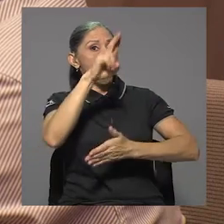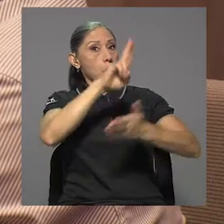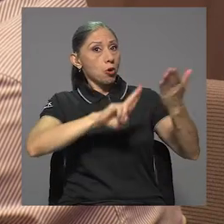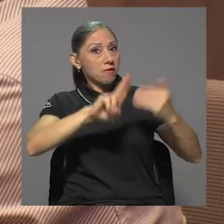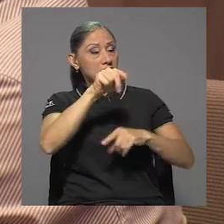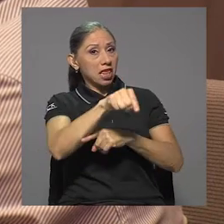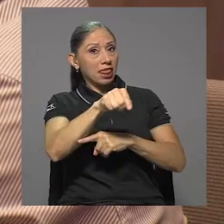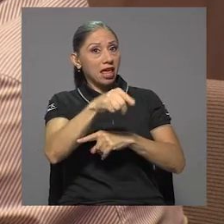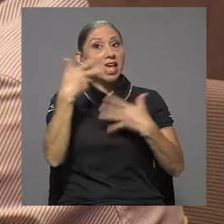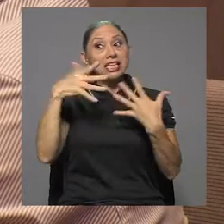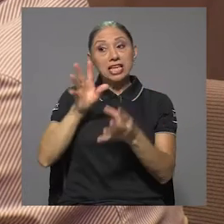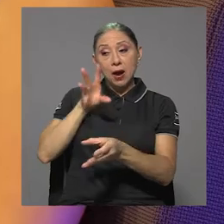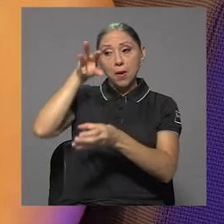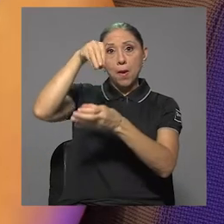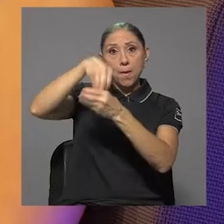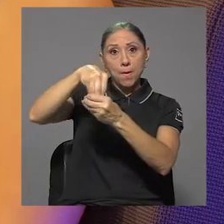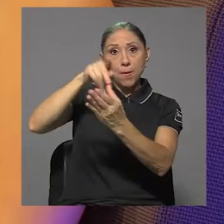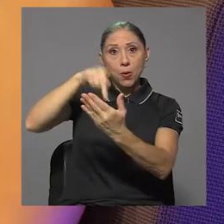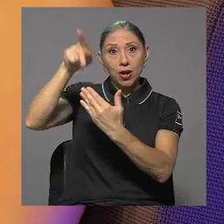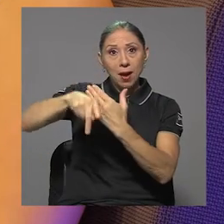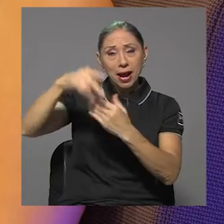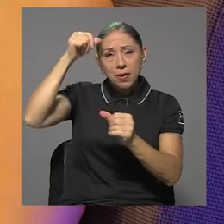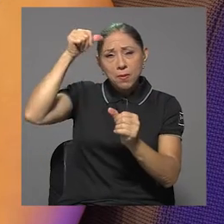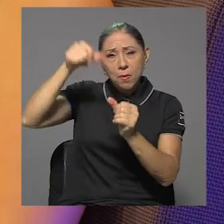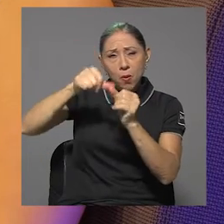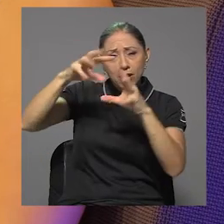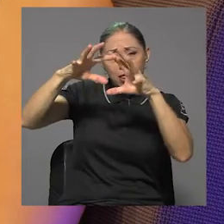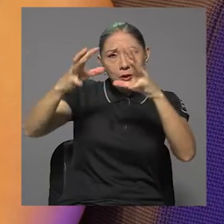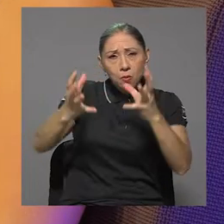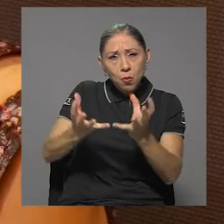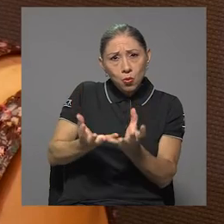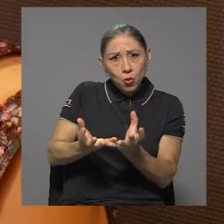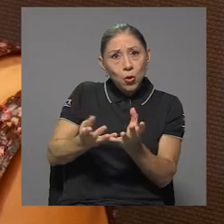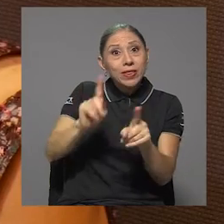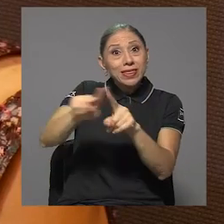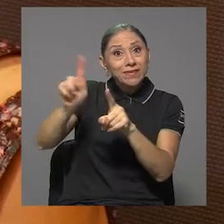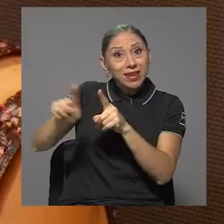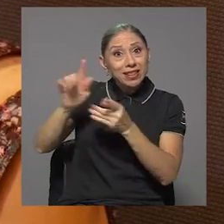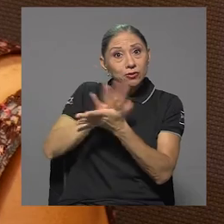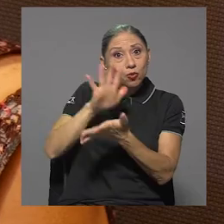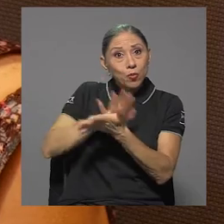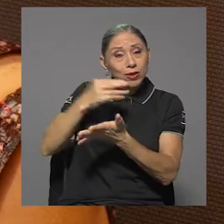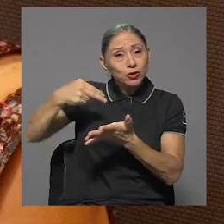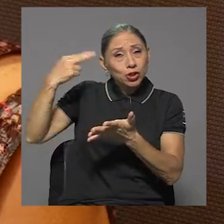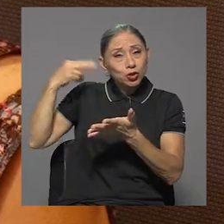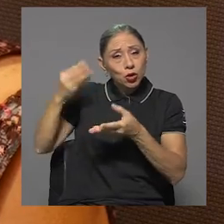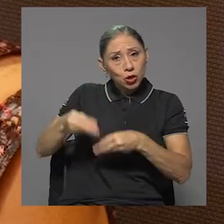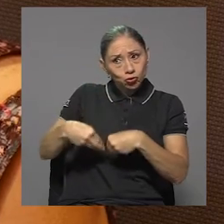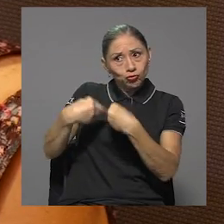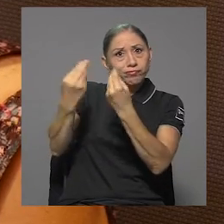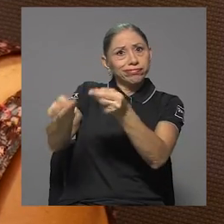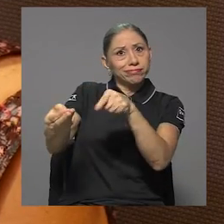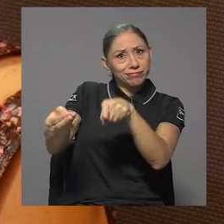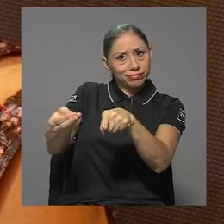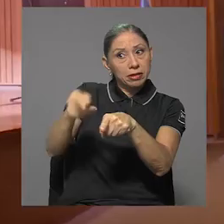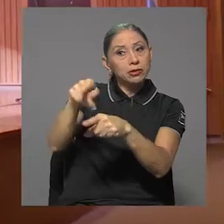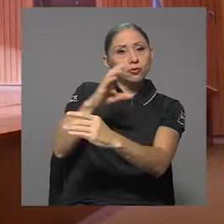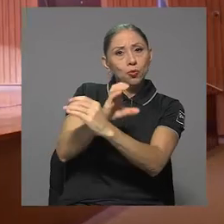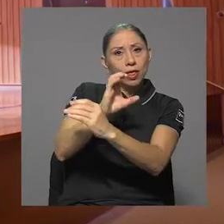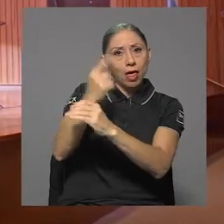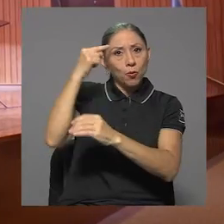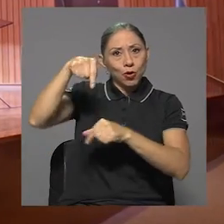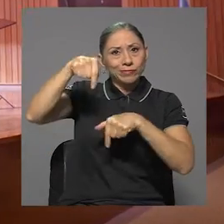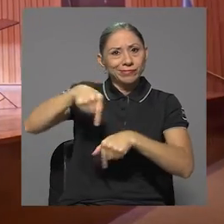incorporar al programa Memoria del Mundo una serie de documentos históricos conservados y preservados por la institución.